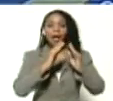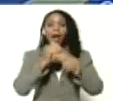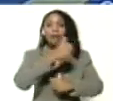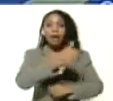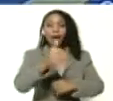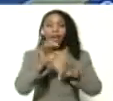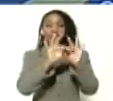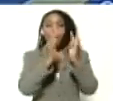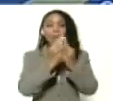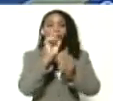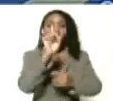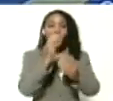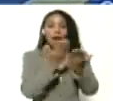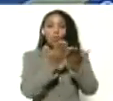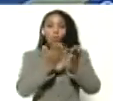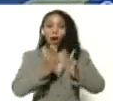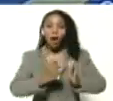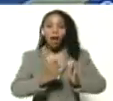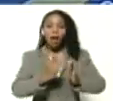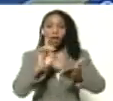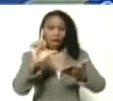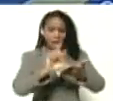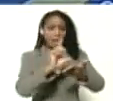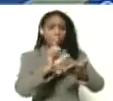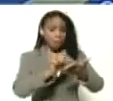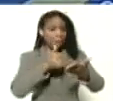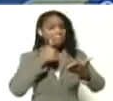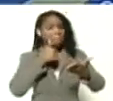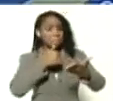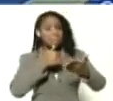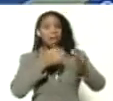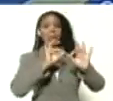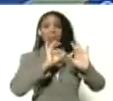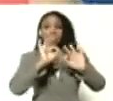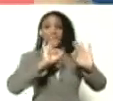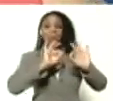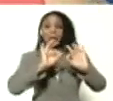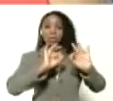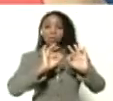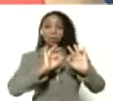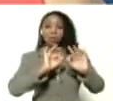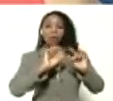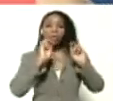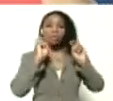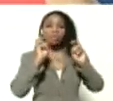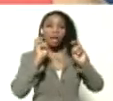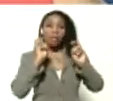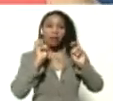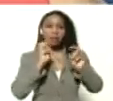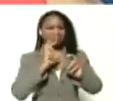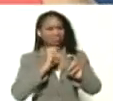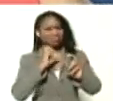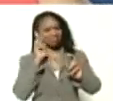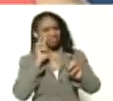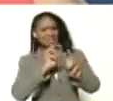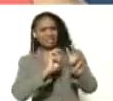familia y una escuela, Aristóbulo. Un libro bien preparado. Lo han titulado, extrañamente,